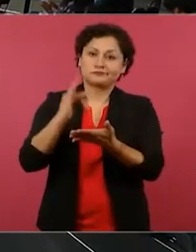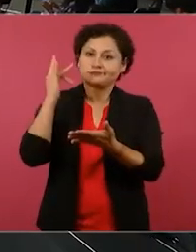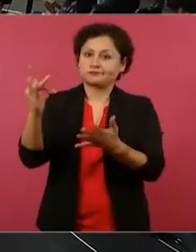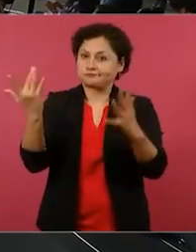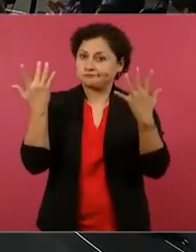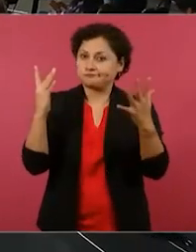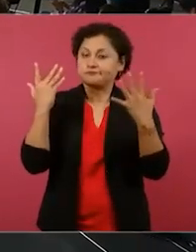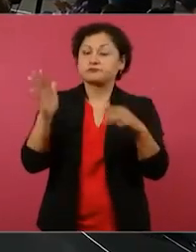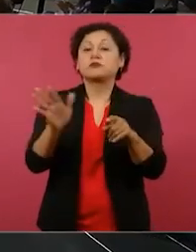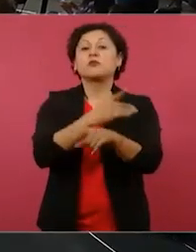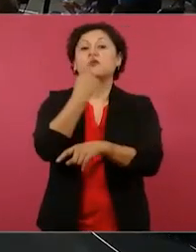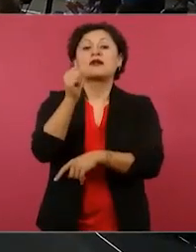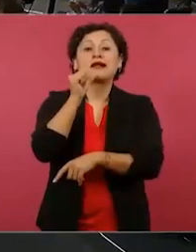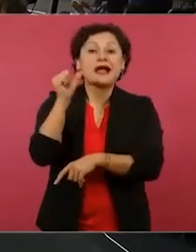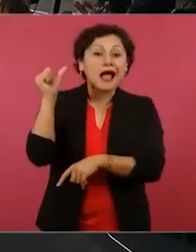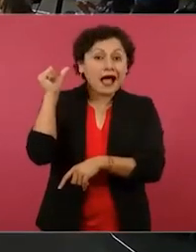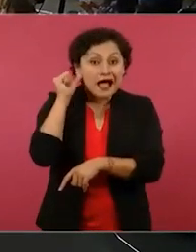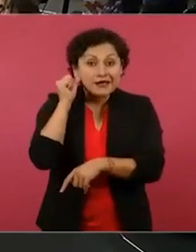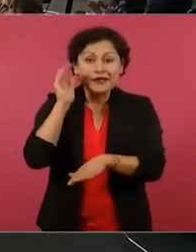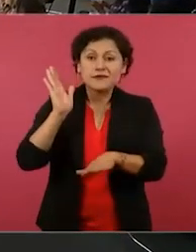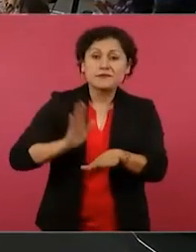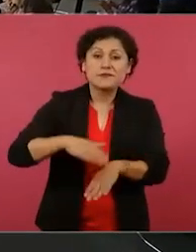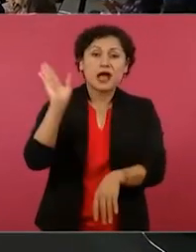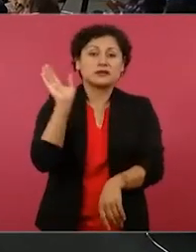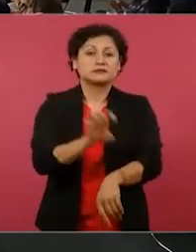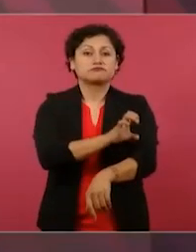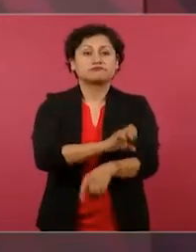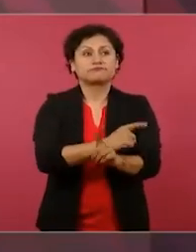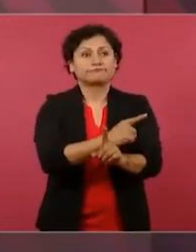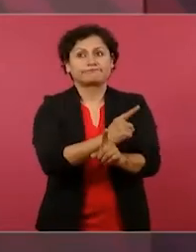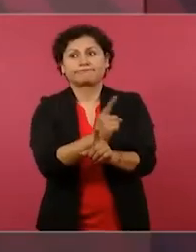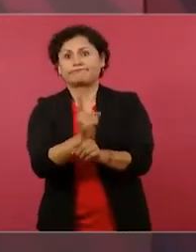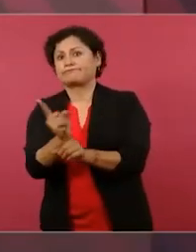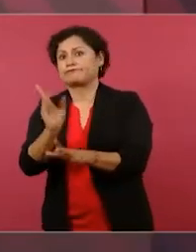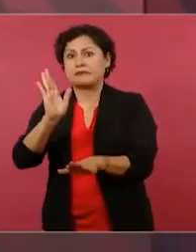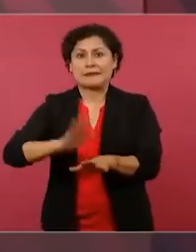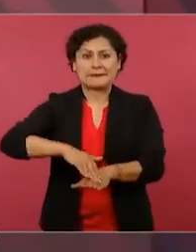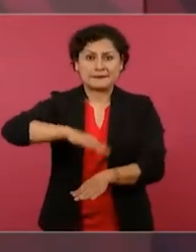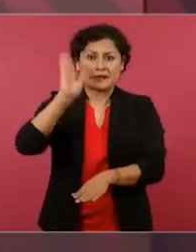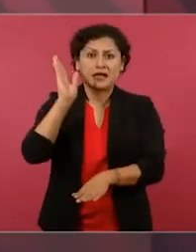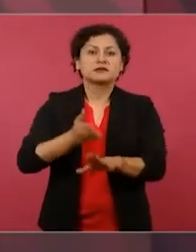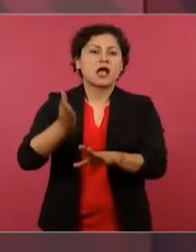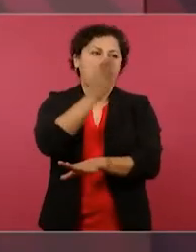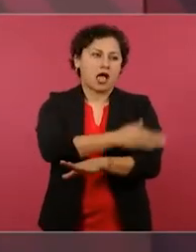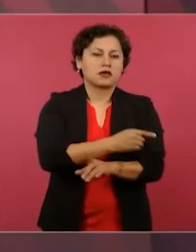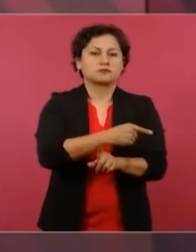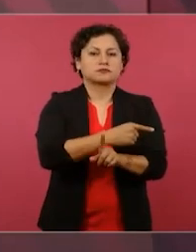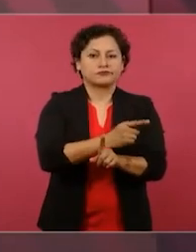demanda. Ayer hubo más demanda que otros días y afortunadamente